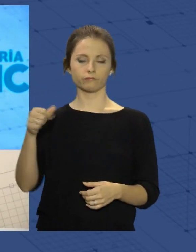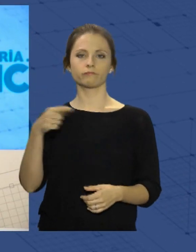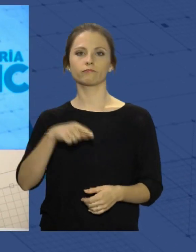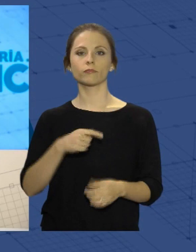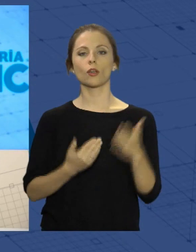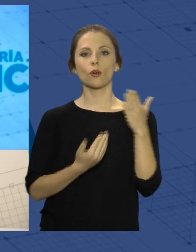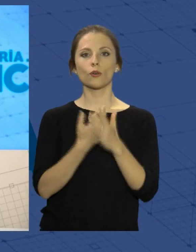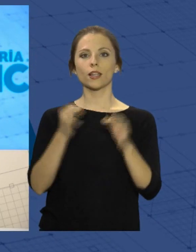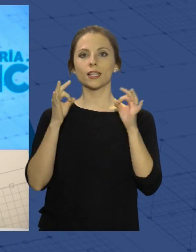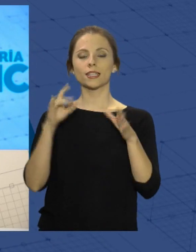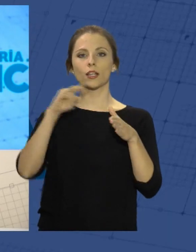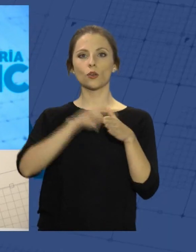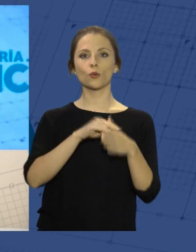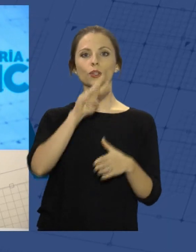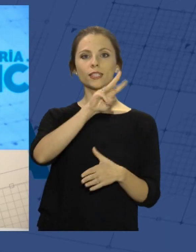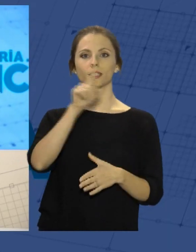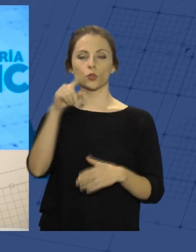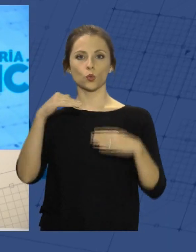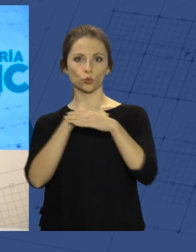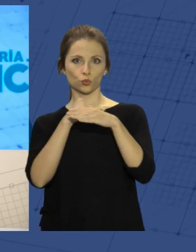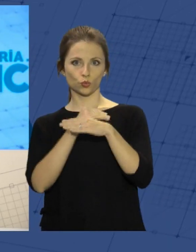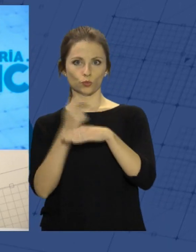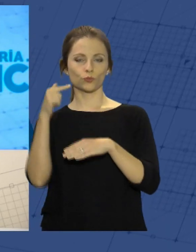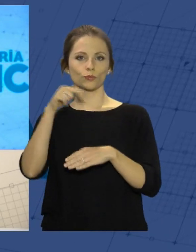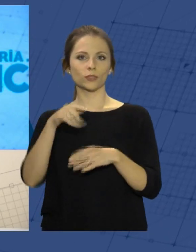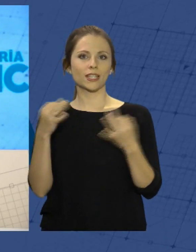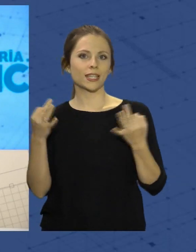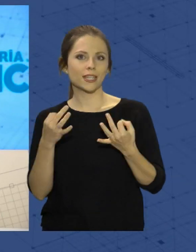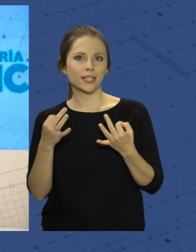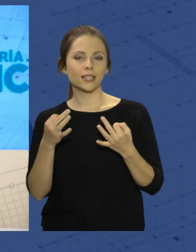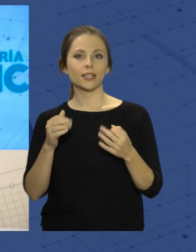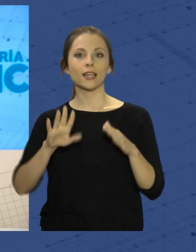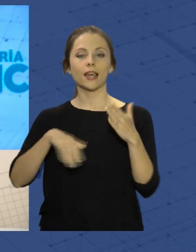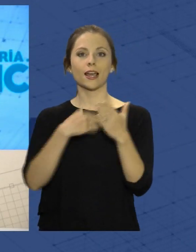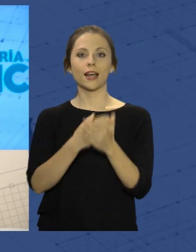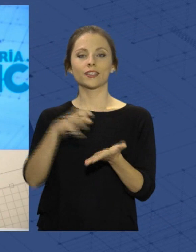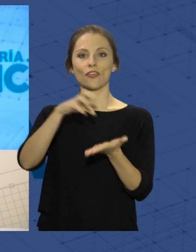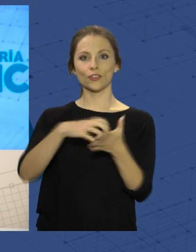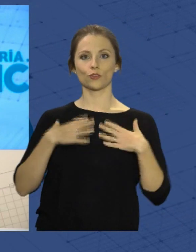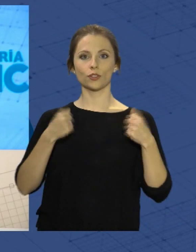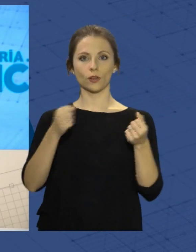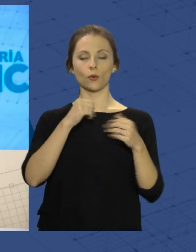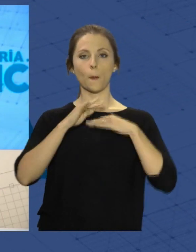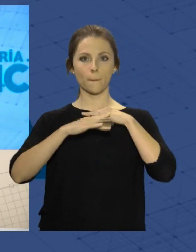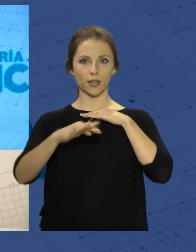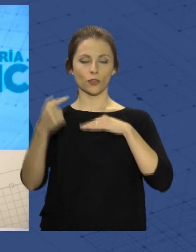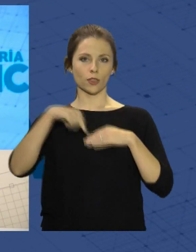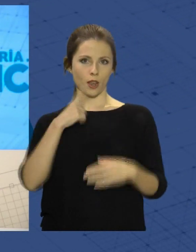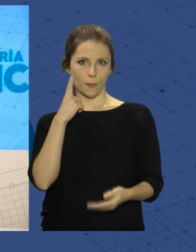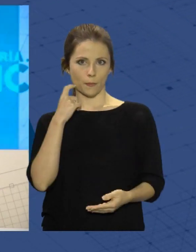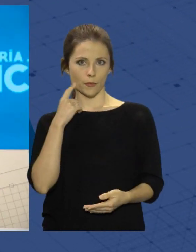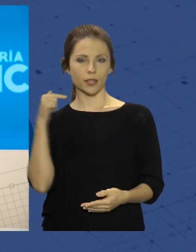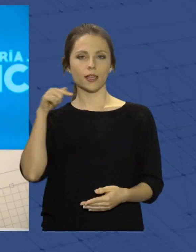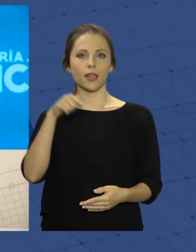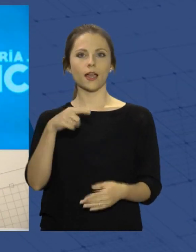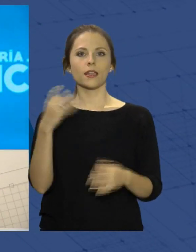jornada del lunes 31 de octubre, en la cual nos acercamos hasta el Centro de Salud Mediterráneo de la capital almeriense, donde se